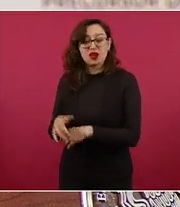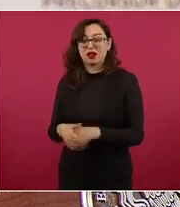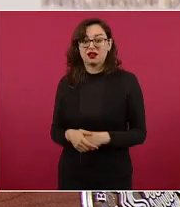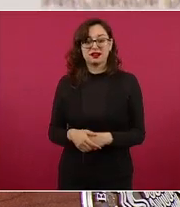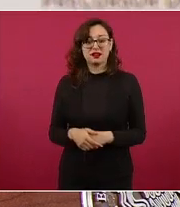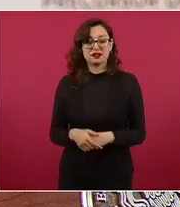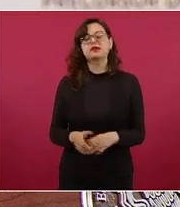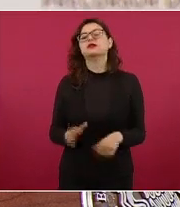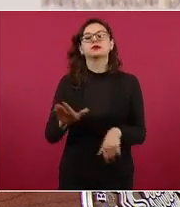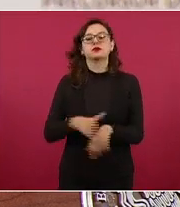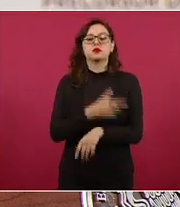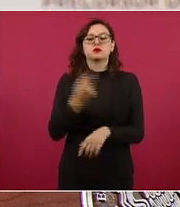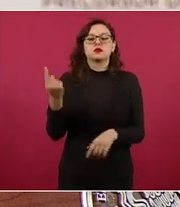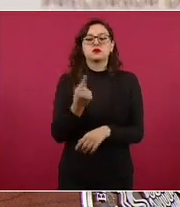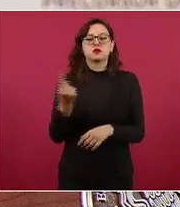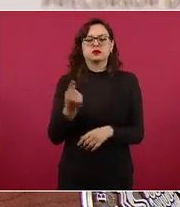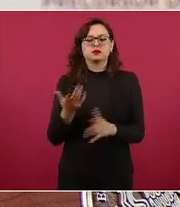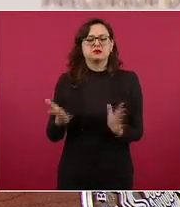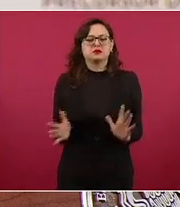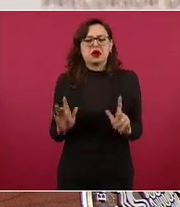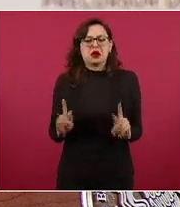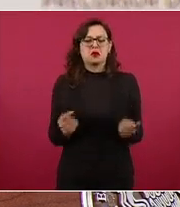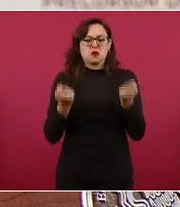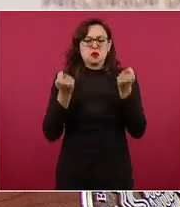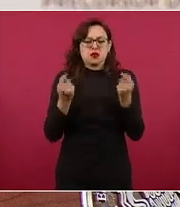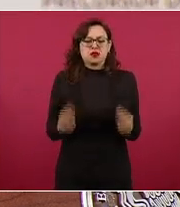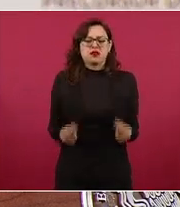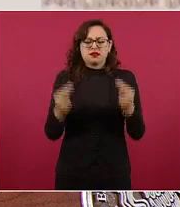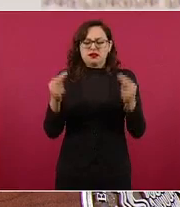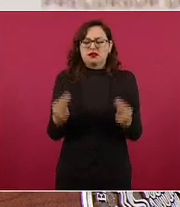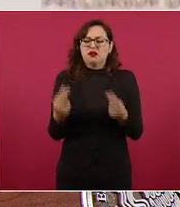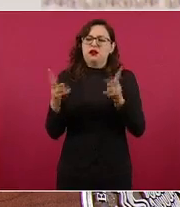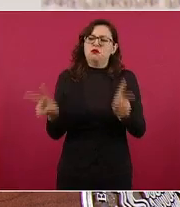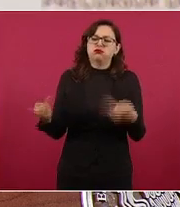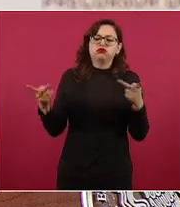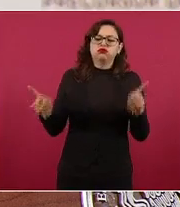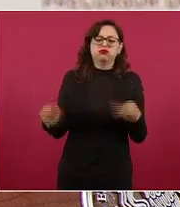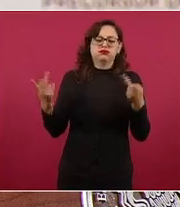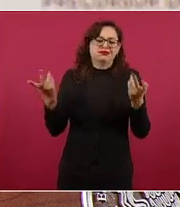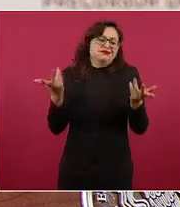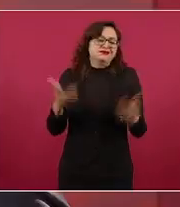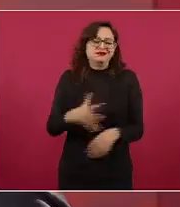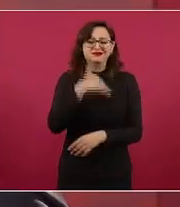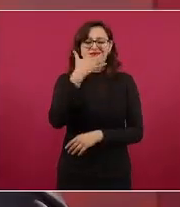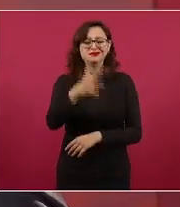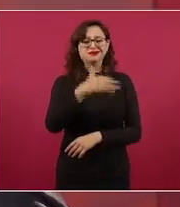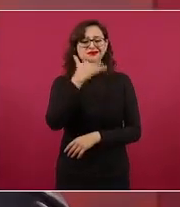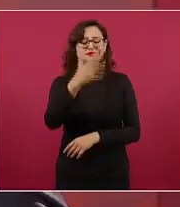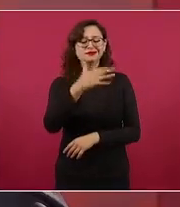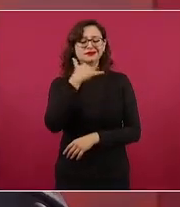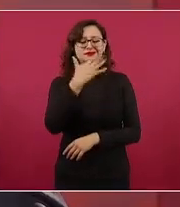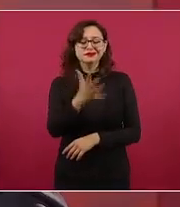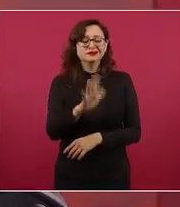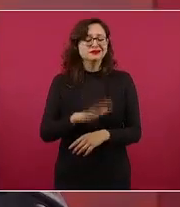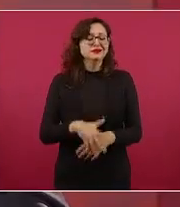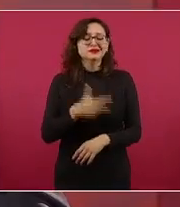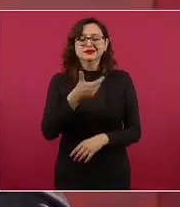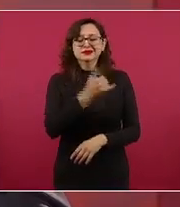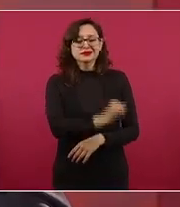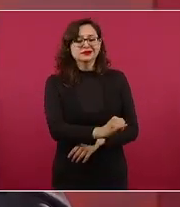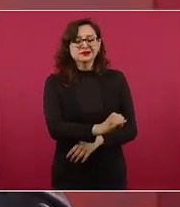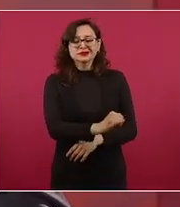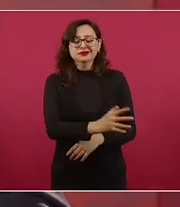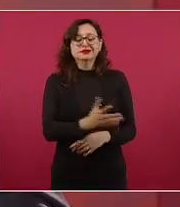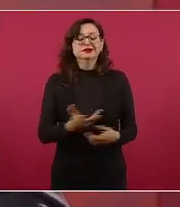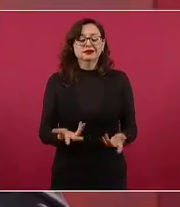era el negocio de la construcción la corrupción que imperaba entonces